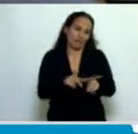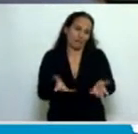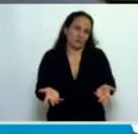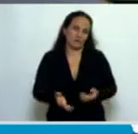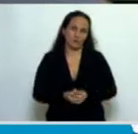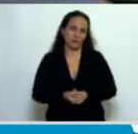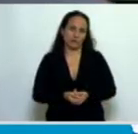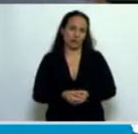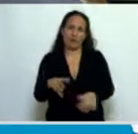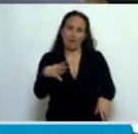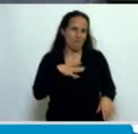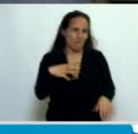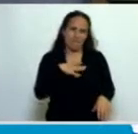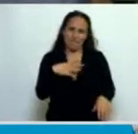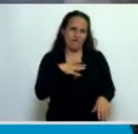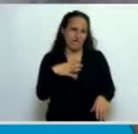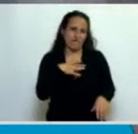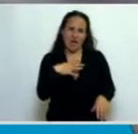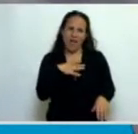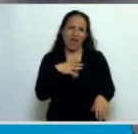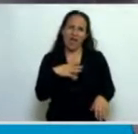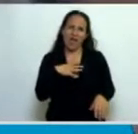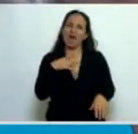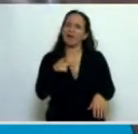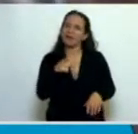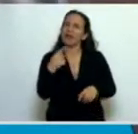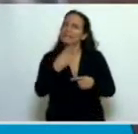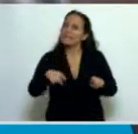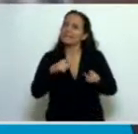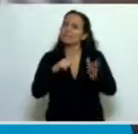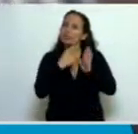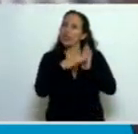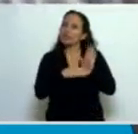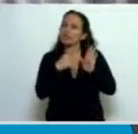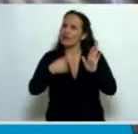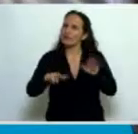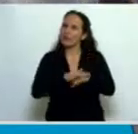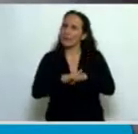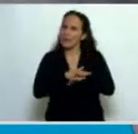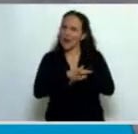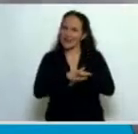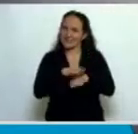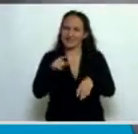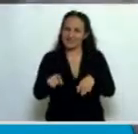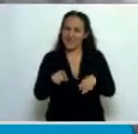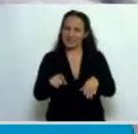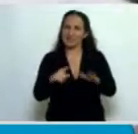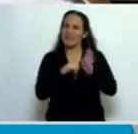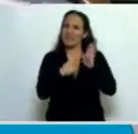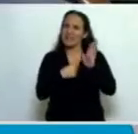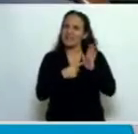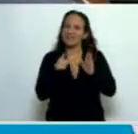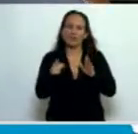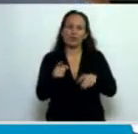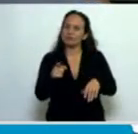La falta absoluta de previsión sobre ciertas condiciones básicas, ciertos requisitos mínimos en